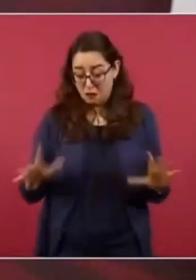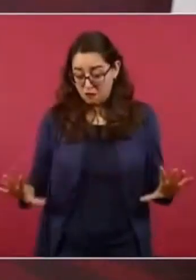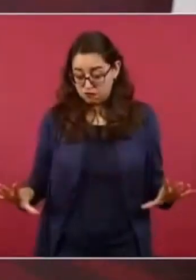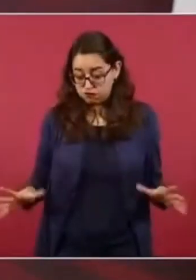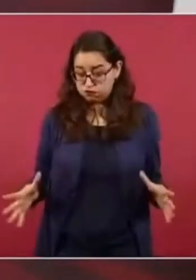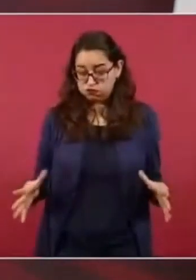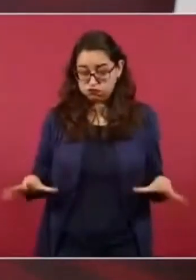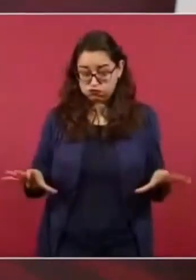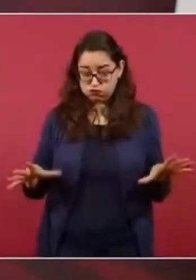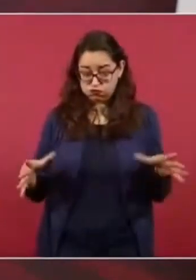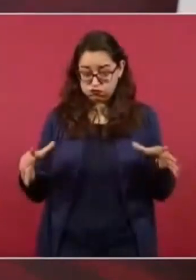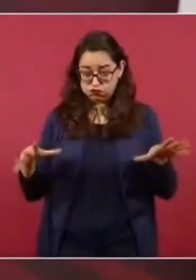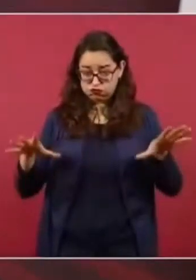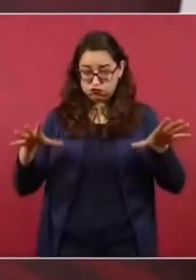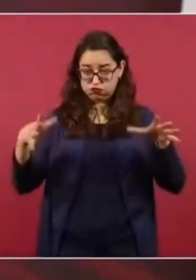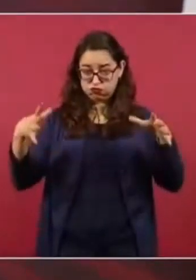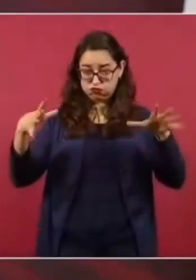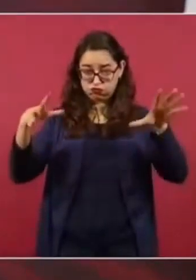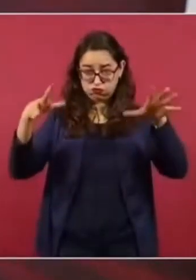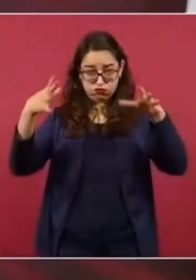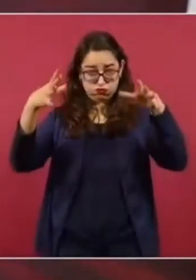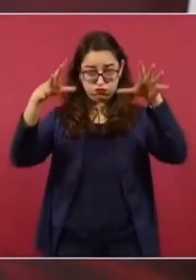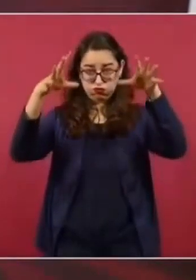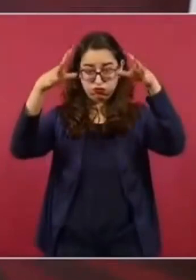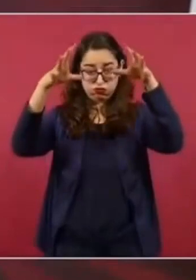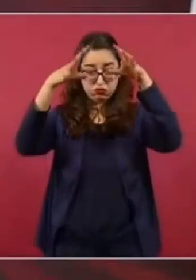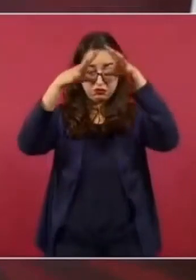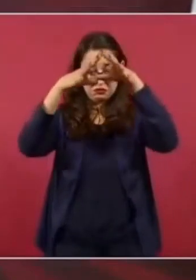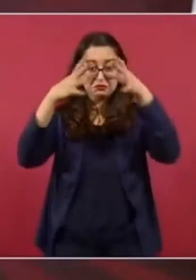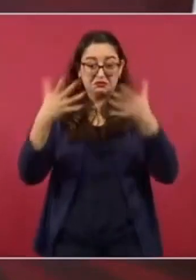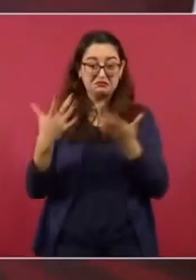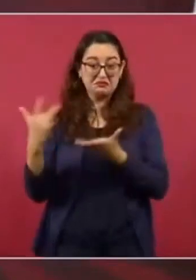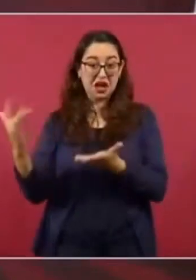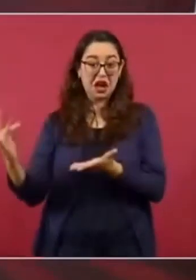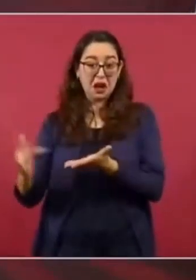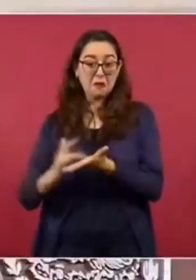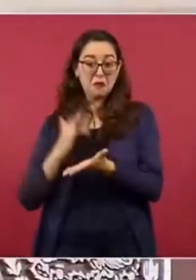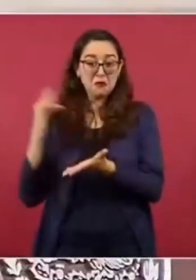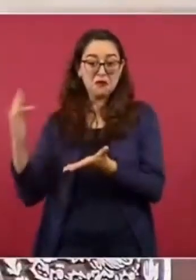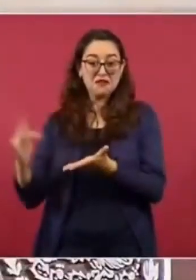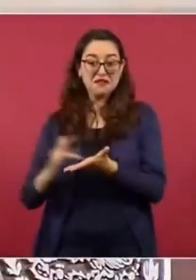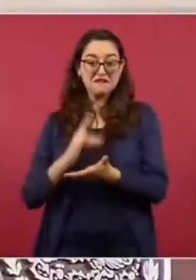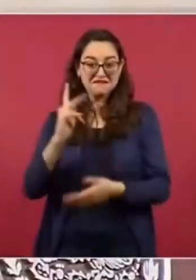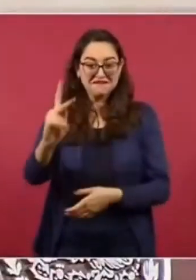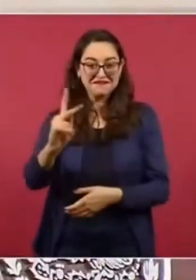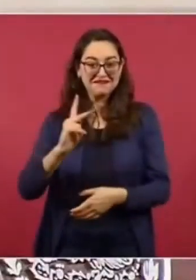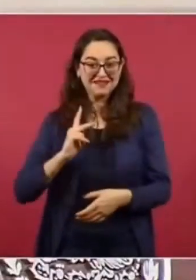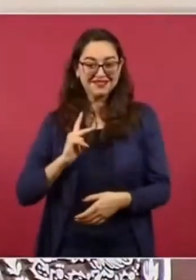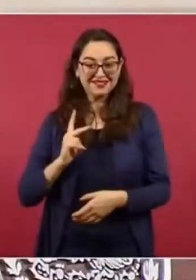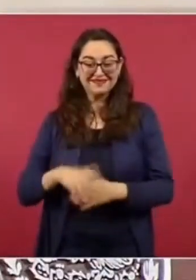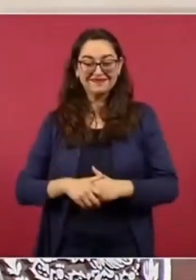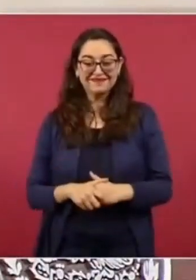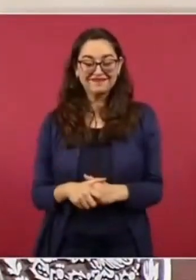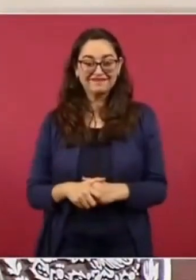apoya la transformación, porque también eso